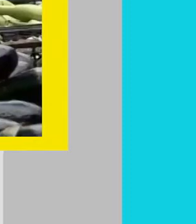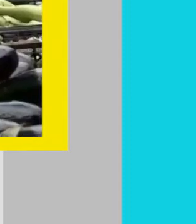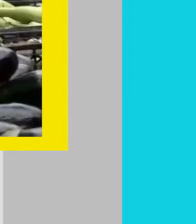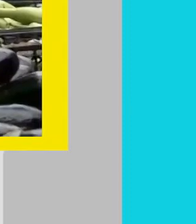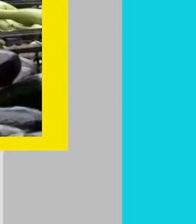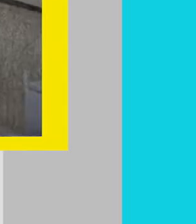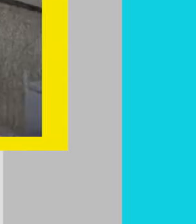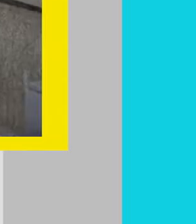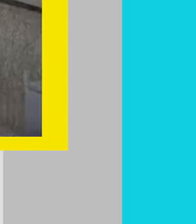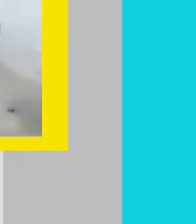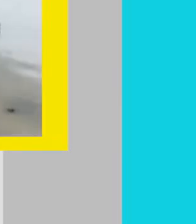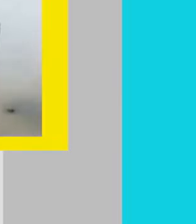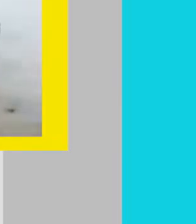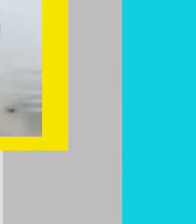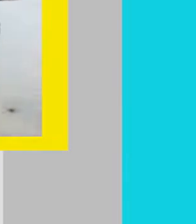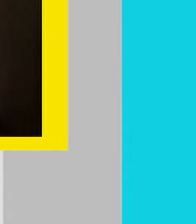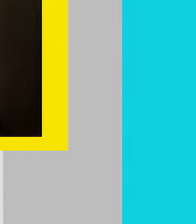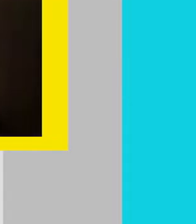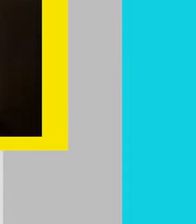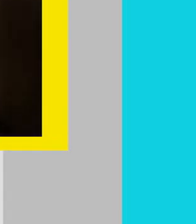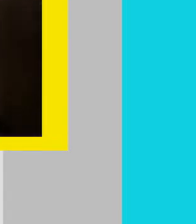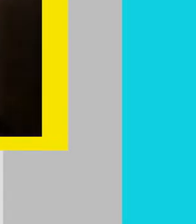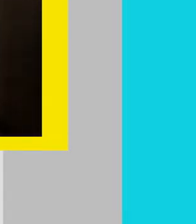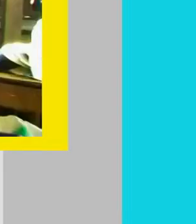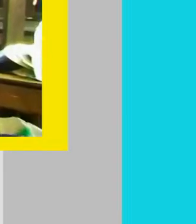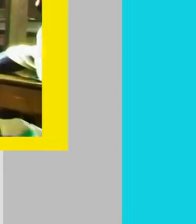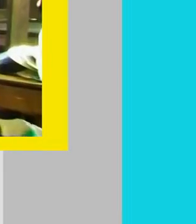¡Gracias! ¡Gracias! ¡Gracias!